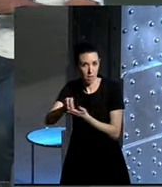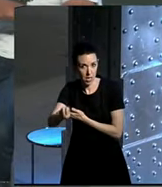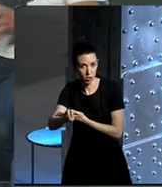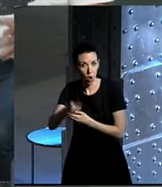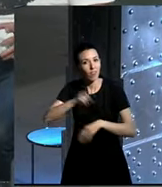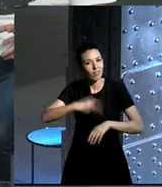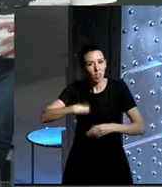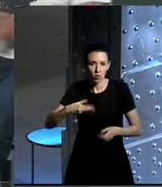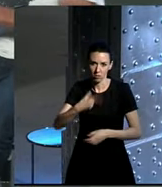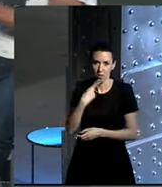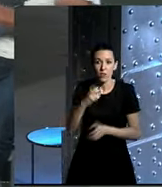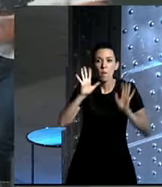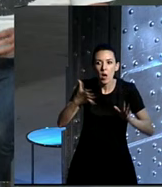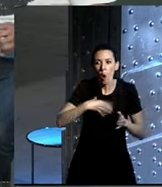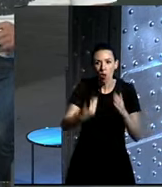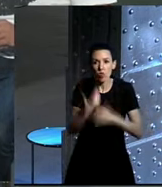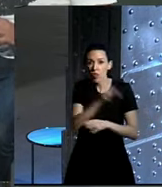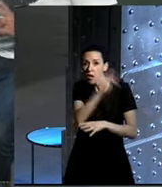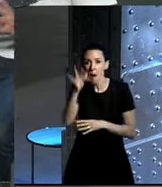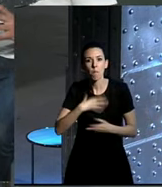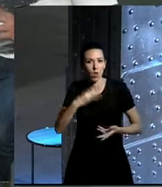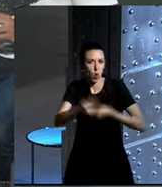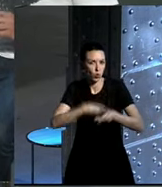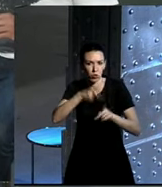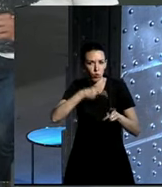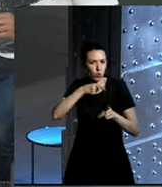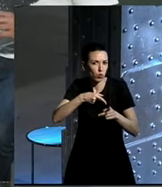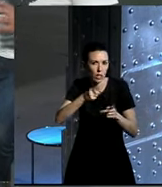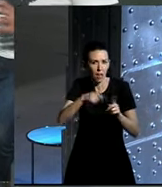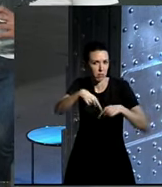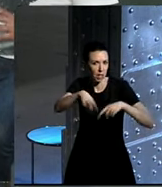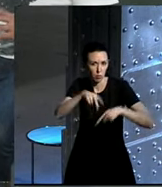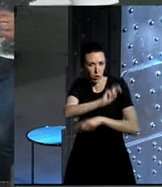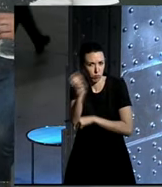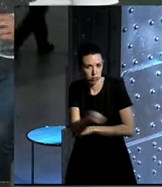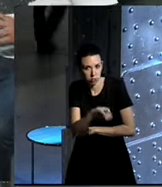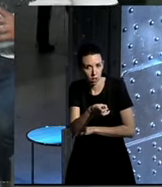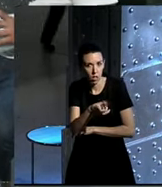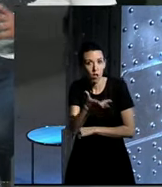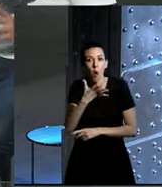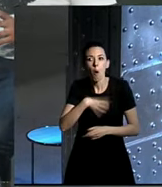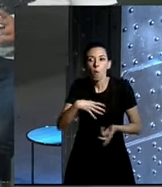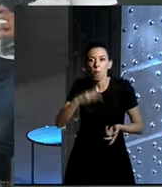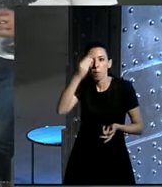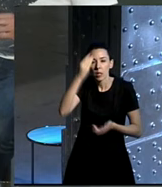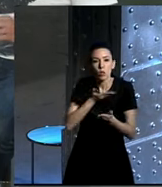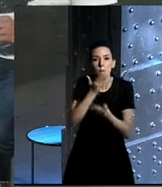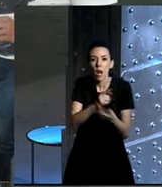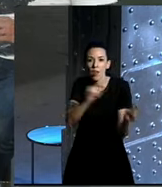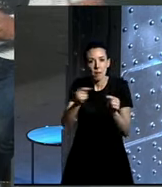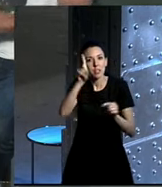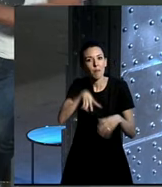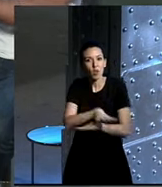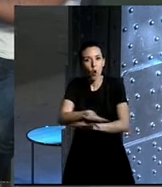pero a lo largo del día puedes utilizar los distintos medios de transporte. Entonces creo que es muy importante a la hora de plantear el debate y la convivencia.